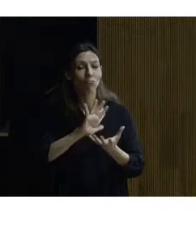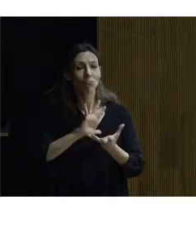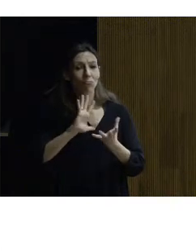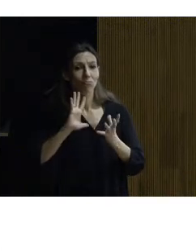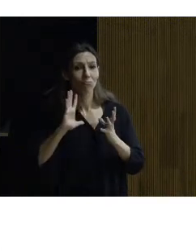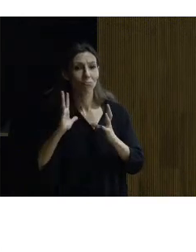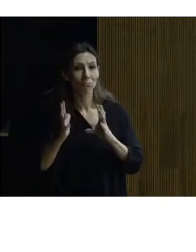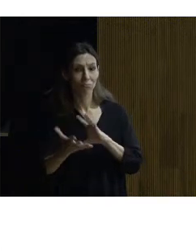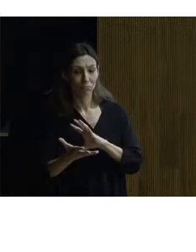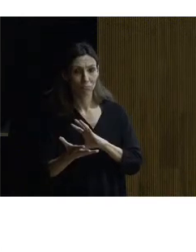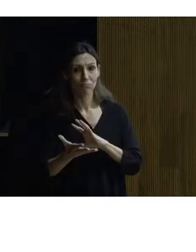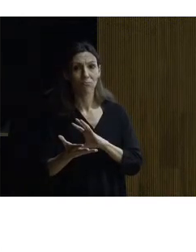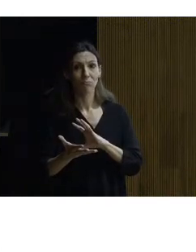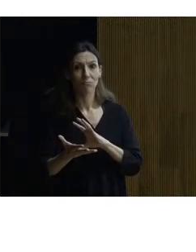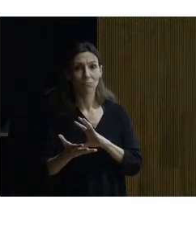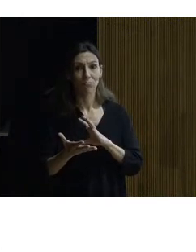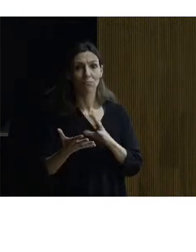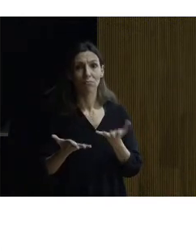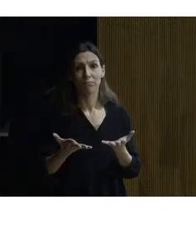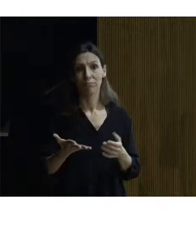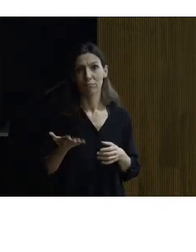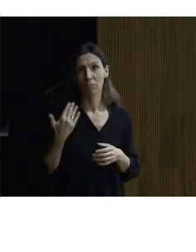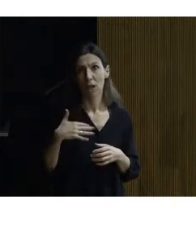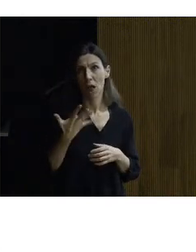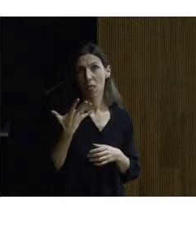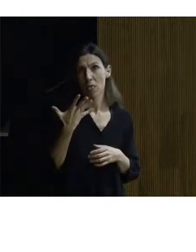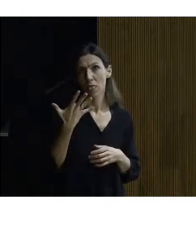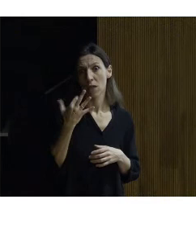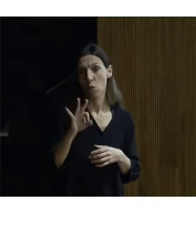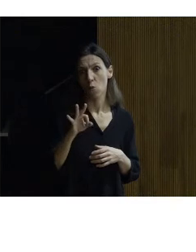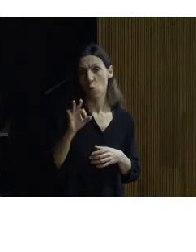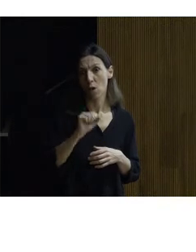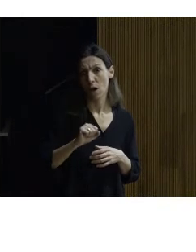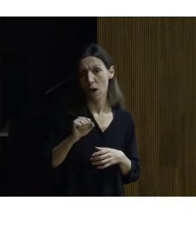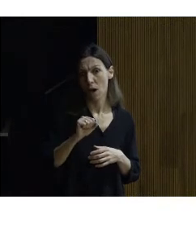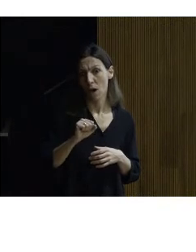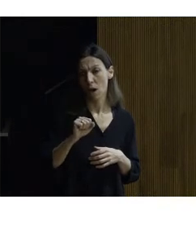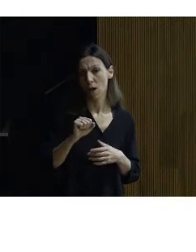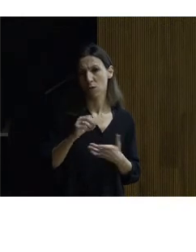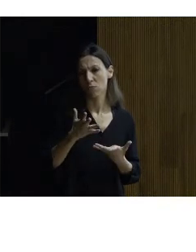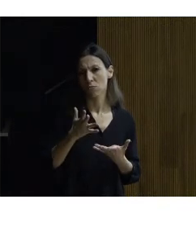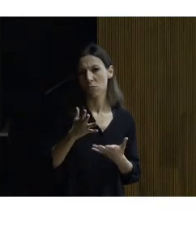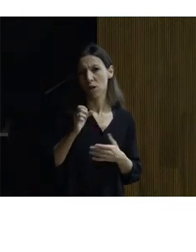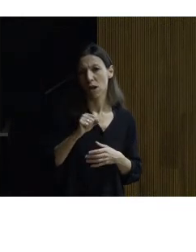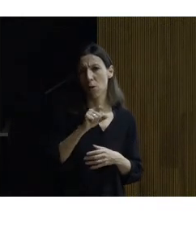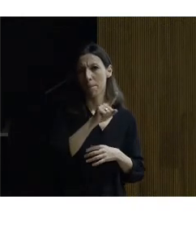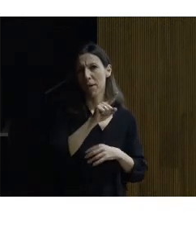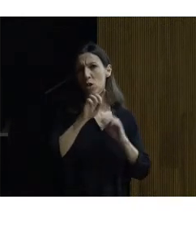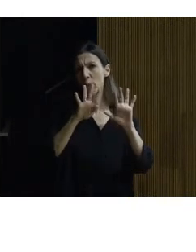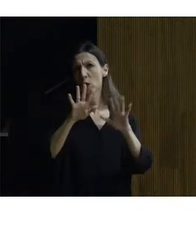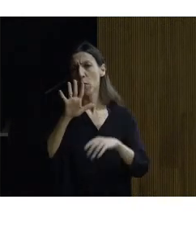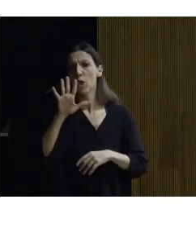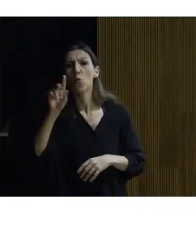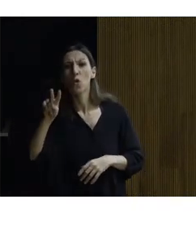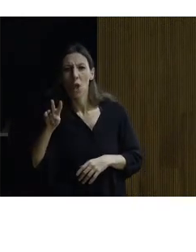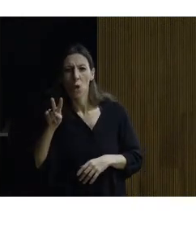teniendo ya 50 años aproximadamente en el año 52 para ser más